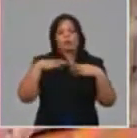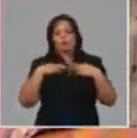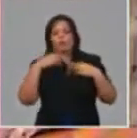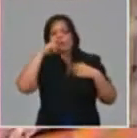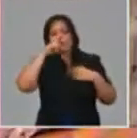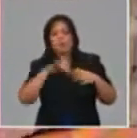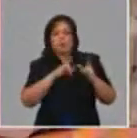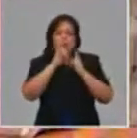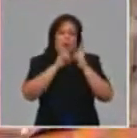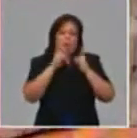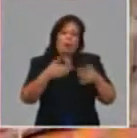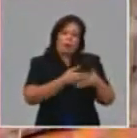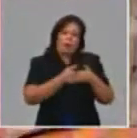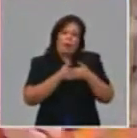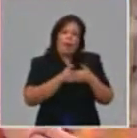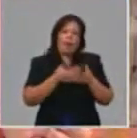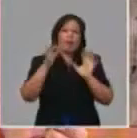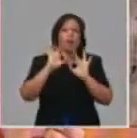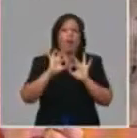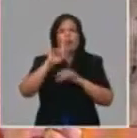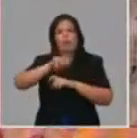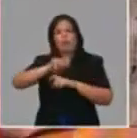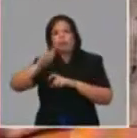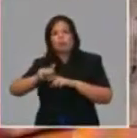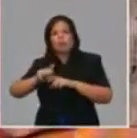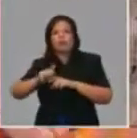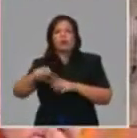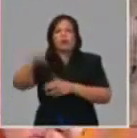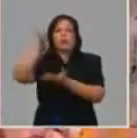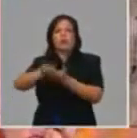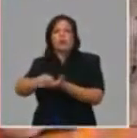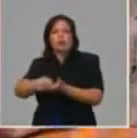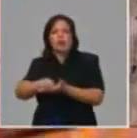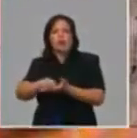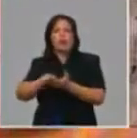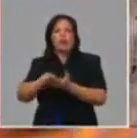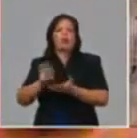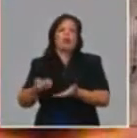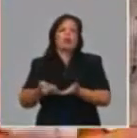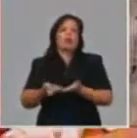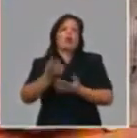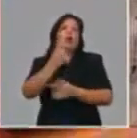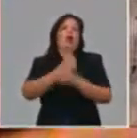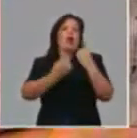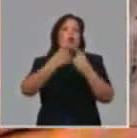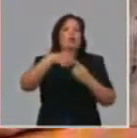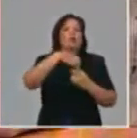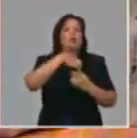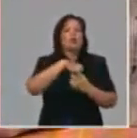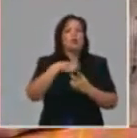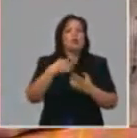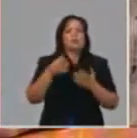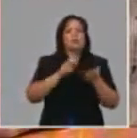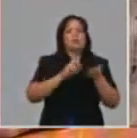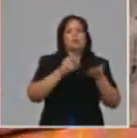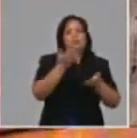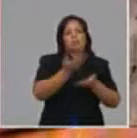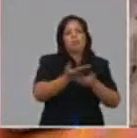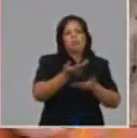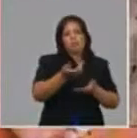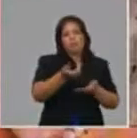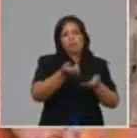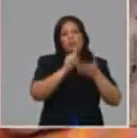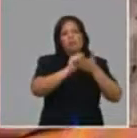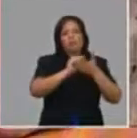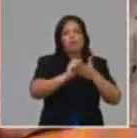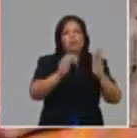En algunas provincias se logró incorporar un mensajero, el servicio a domicilio, o se llamaban a los beneficiarios para el servicio. Bueno,